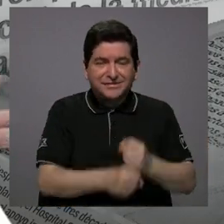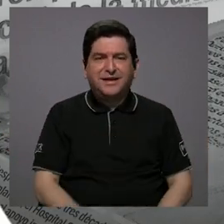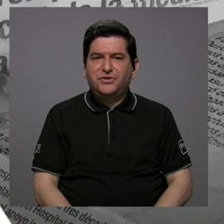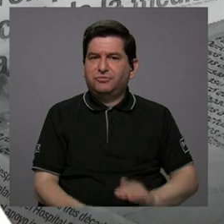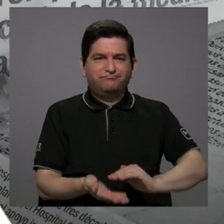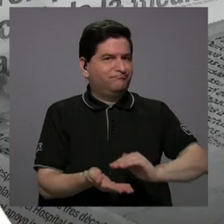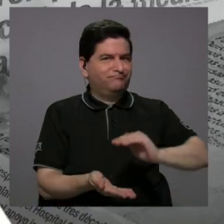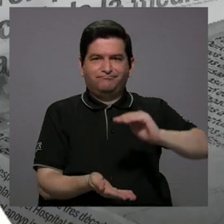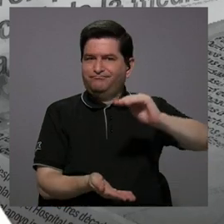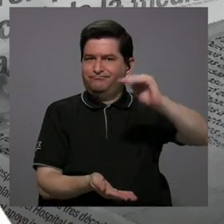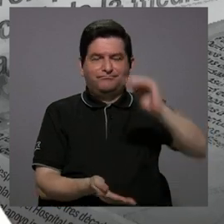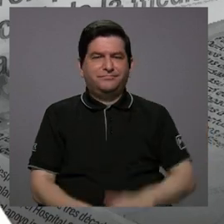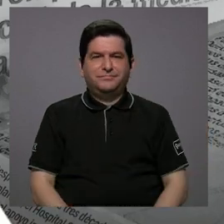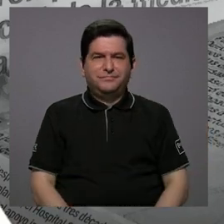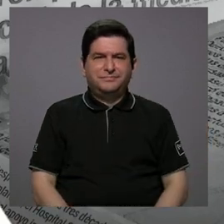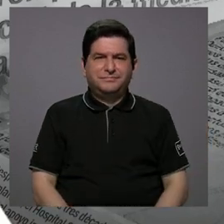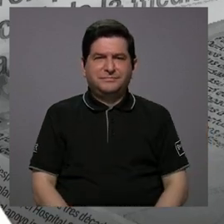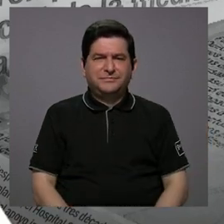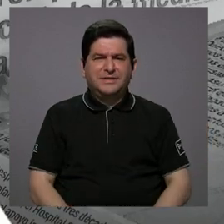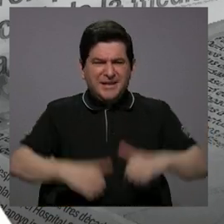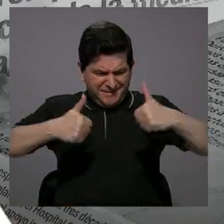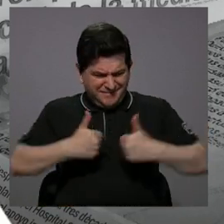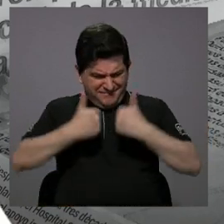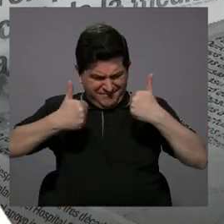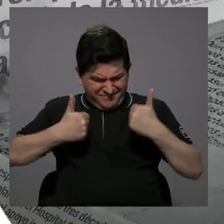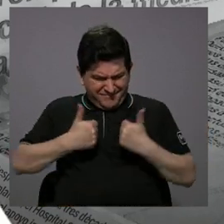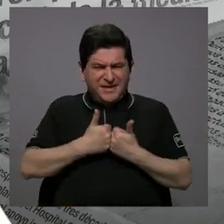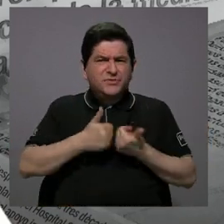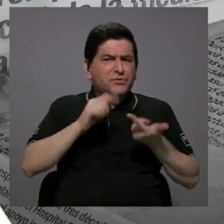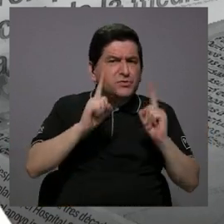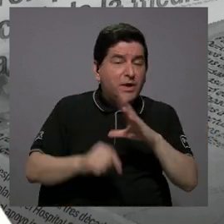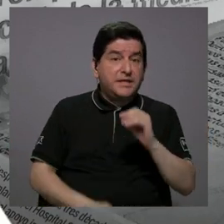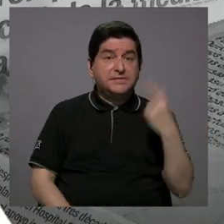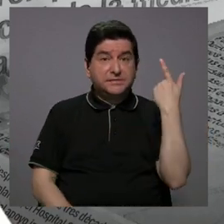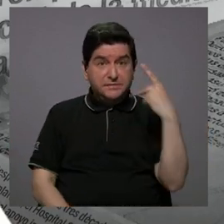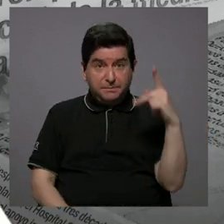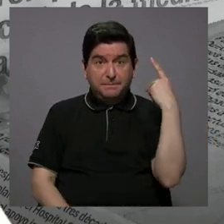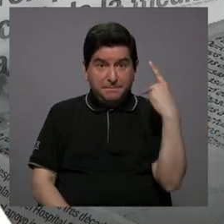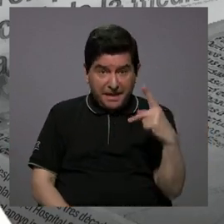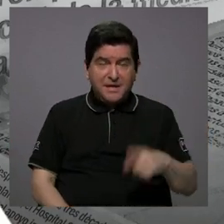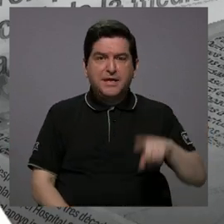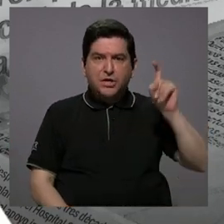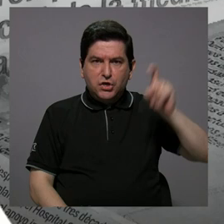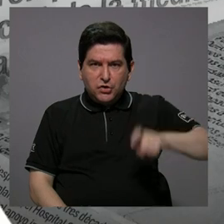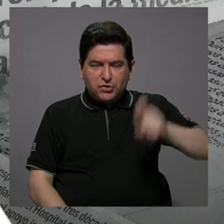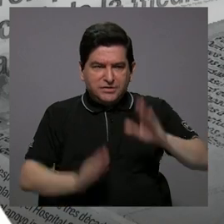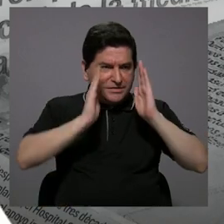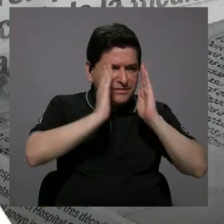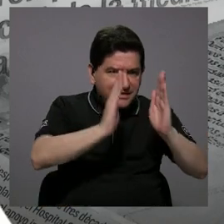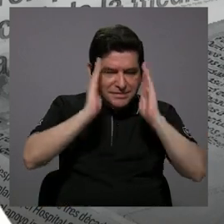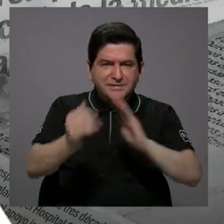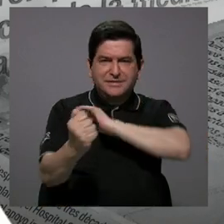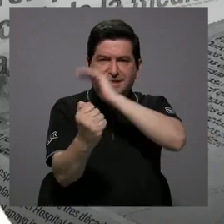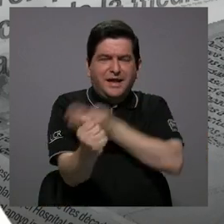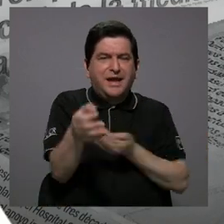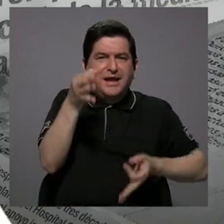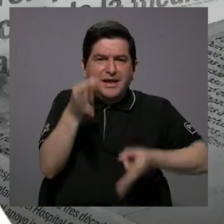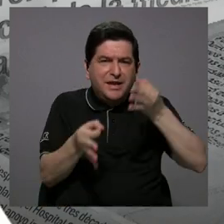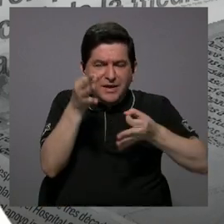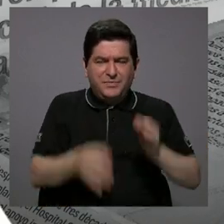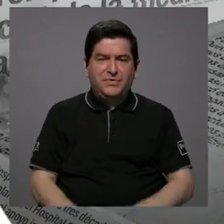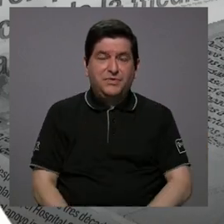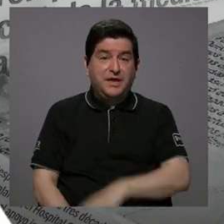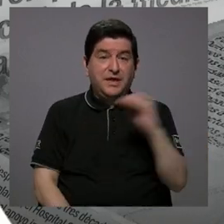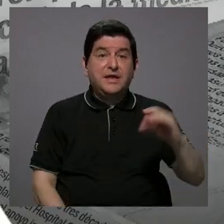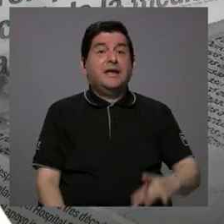no creció. ¿Cuáles son los desafíos y las amenazas que debe atender el Poder Judicial